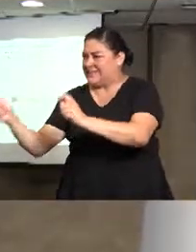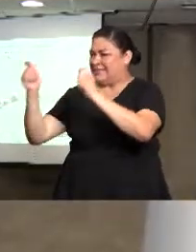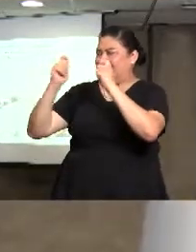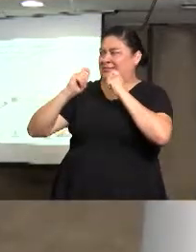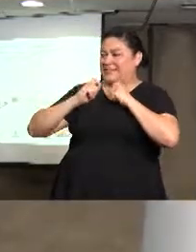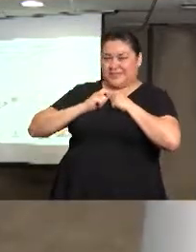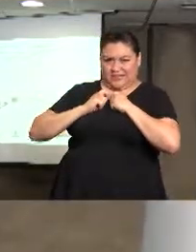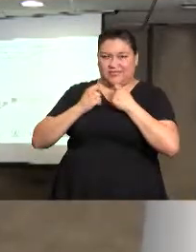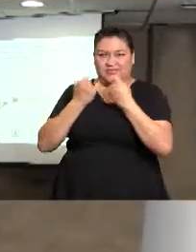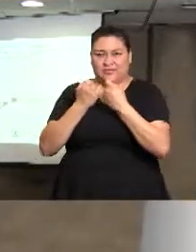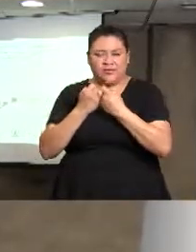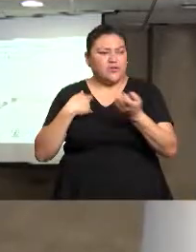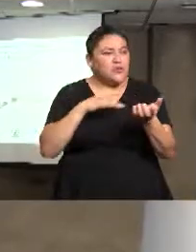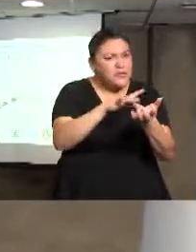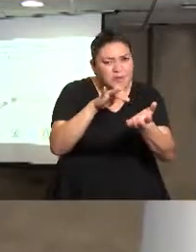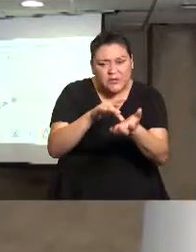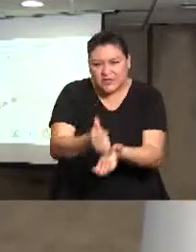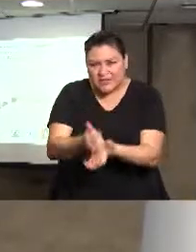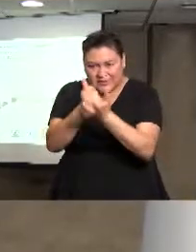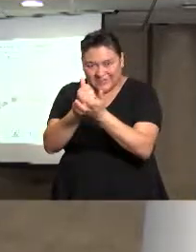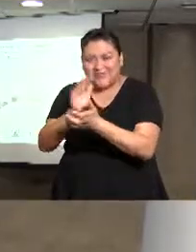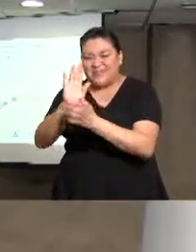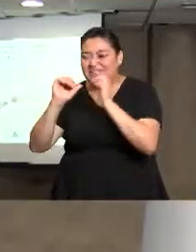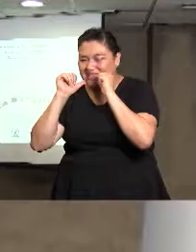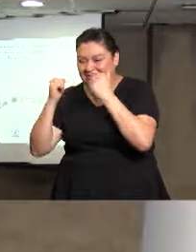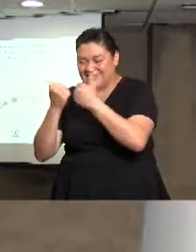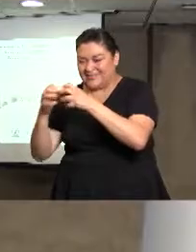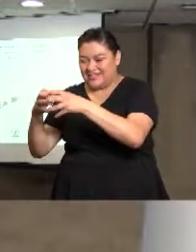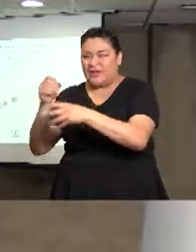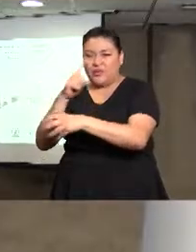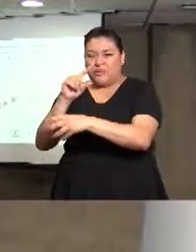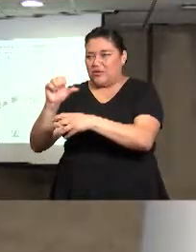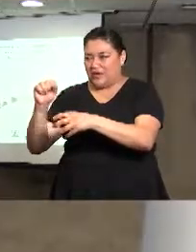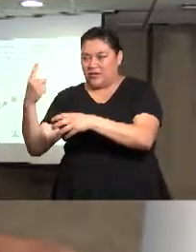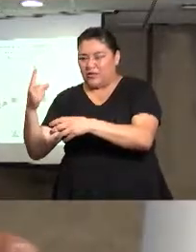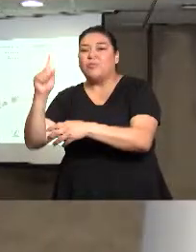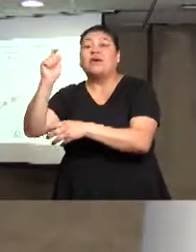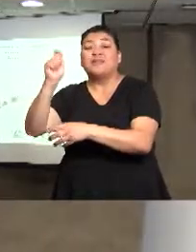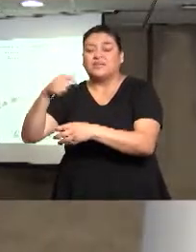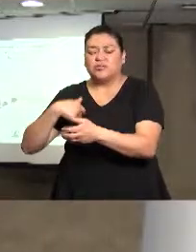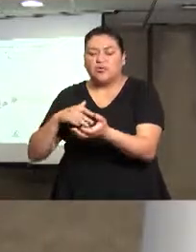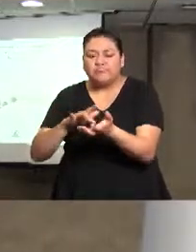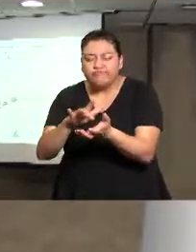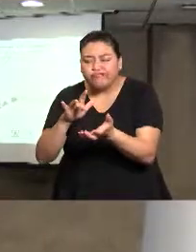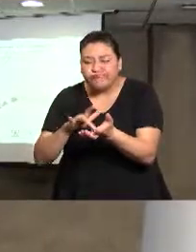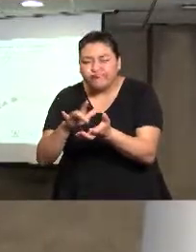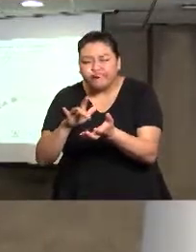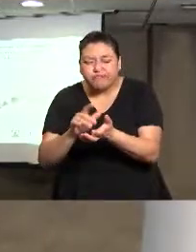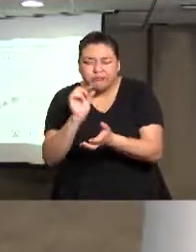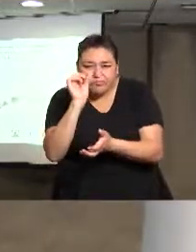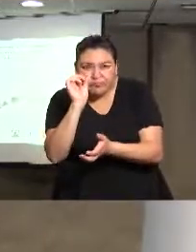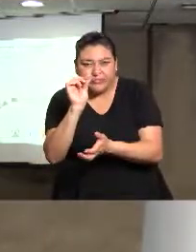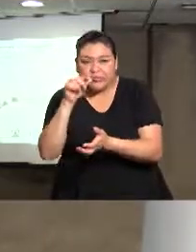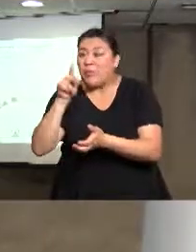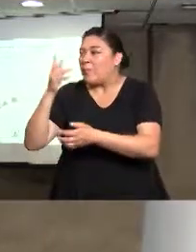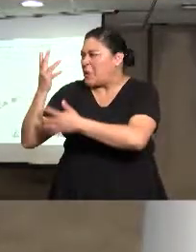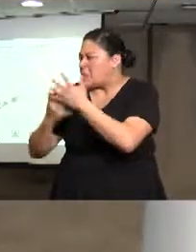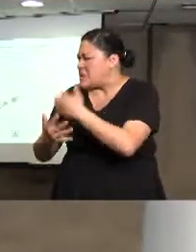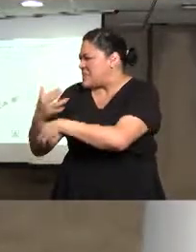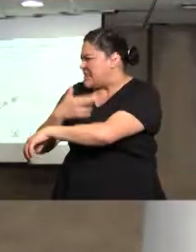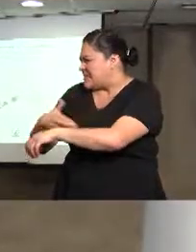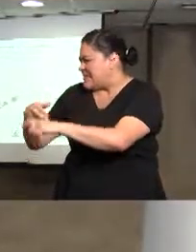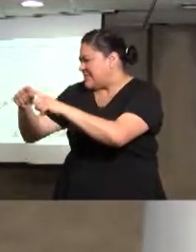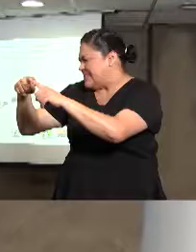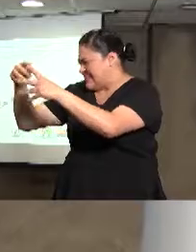han sumado aquí a este movimiento uno a uno y es una gotita de todo lo que se está haciendo y de verdad lo